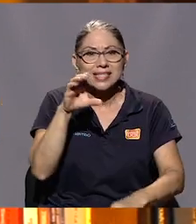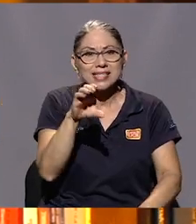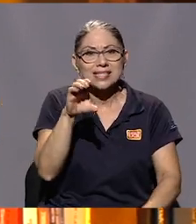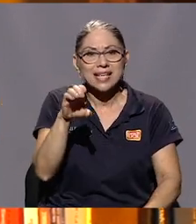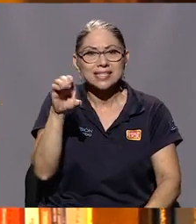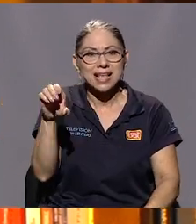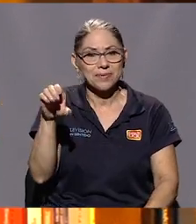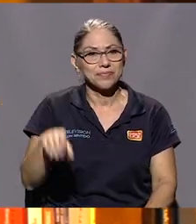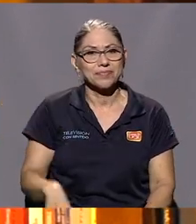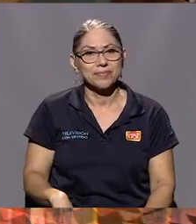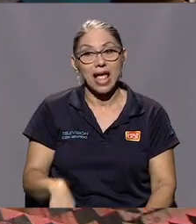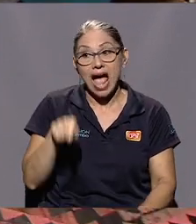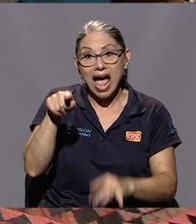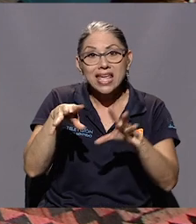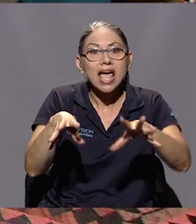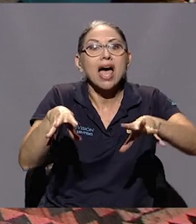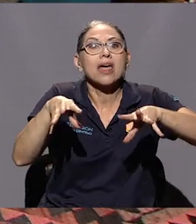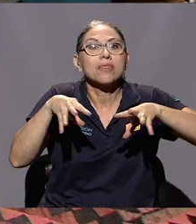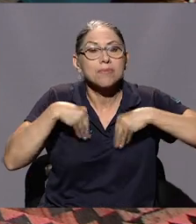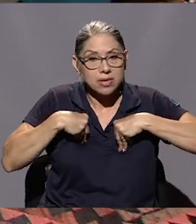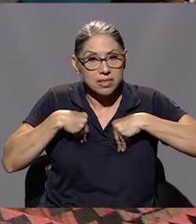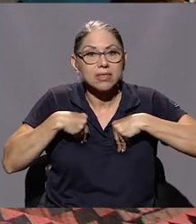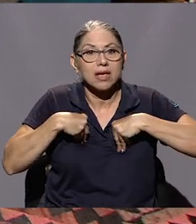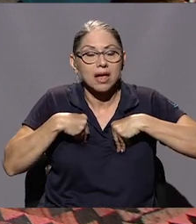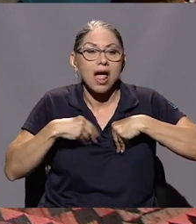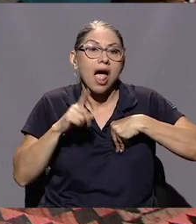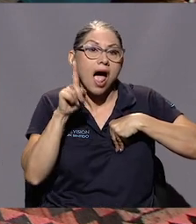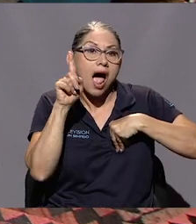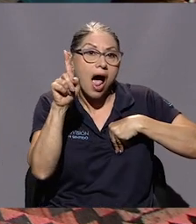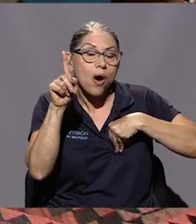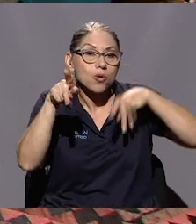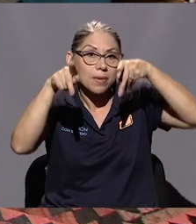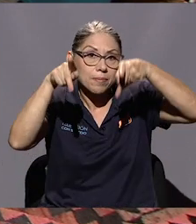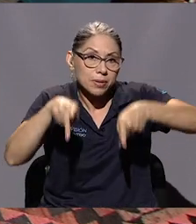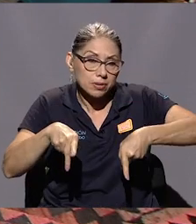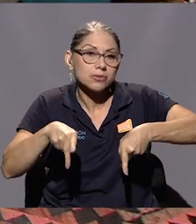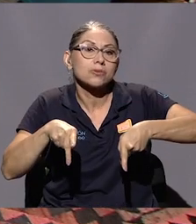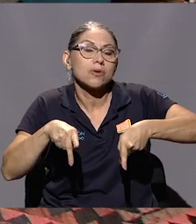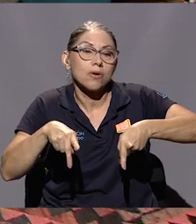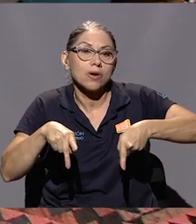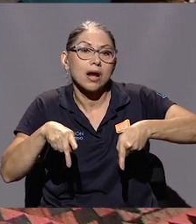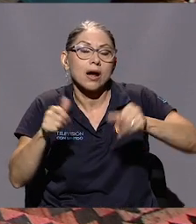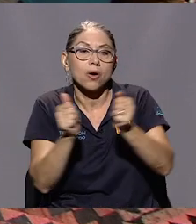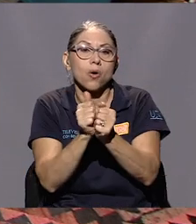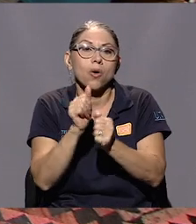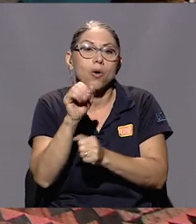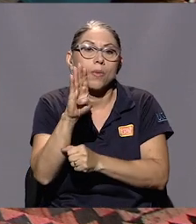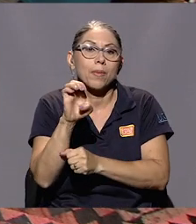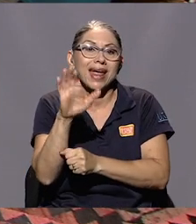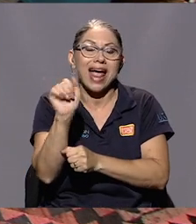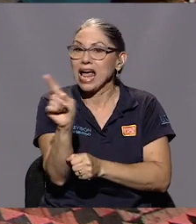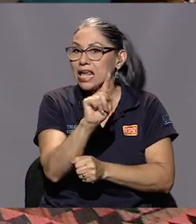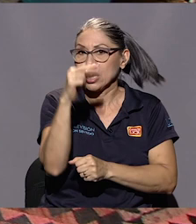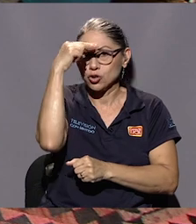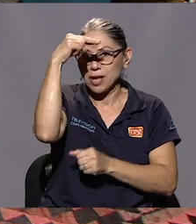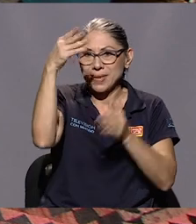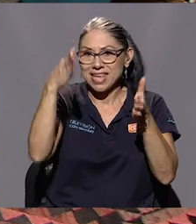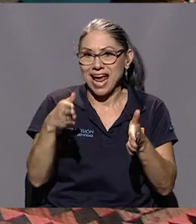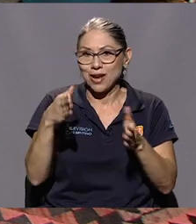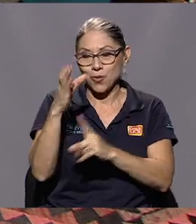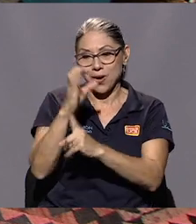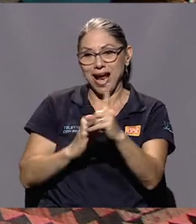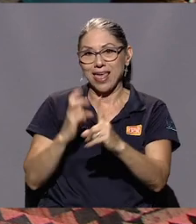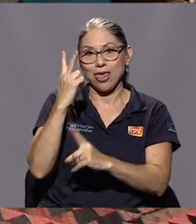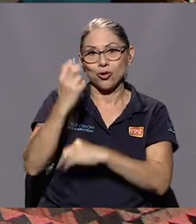Cinematográfica, el CCC, que admiten cada dos años a una becaria o a un becario que no sea